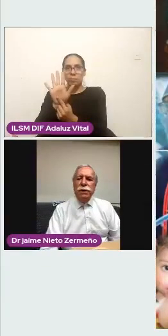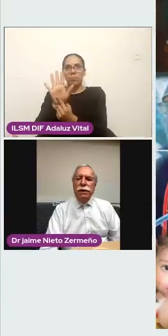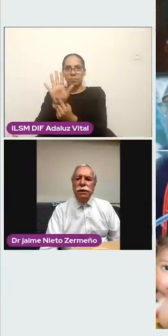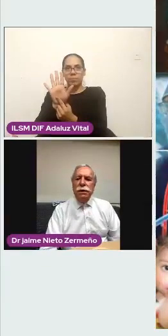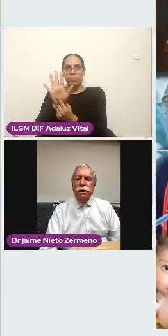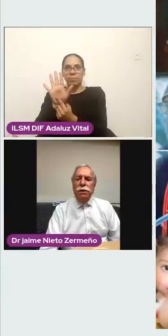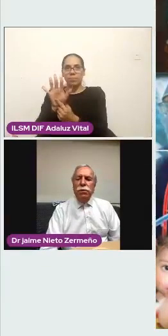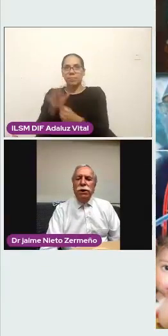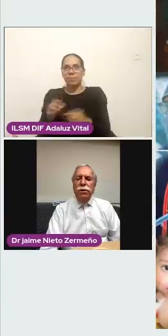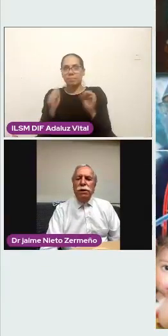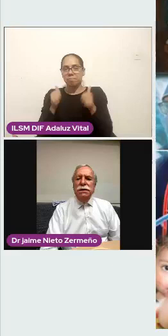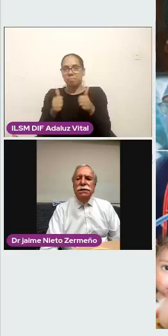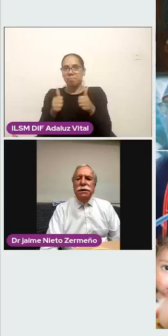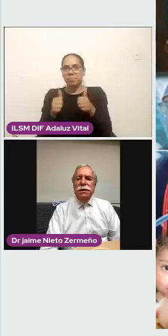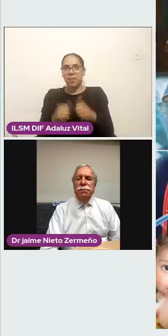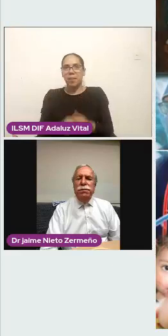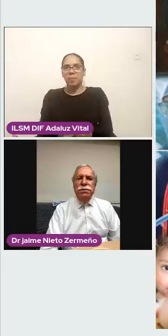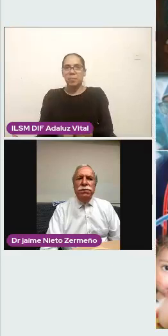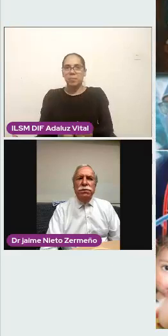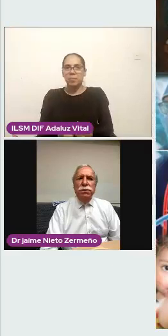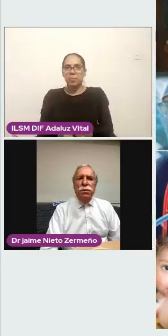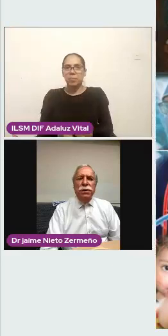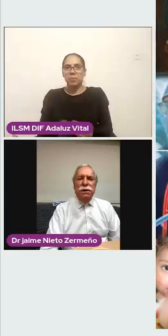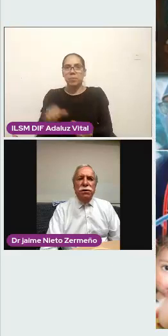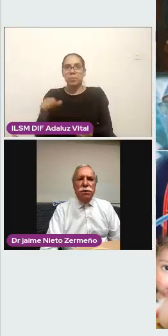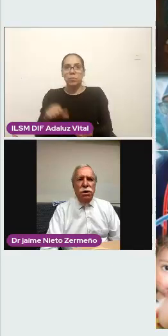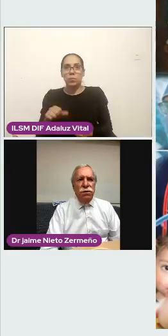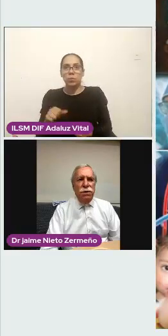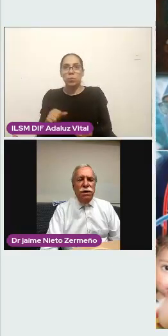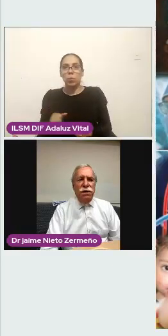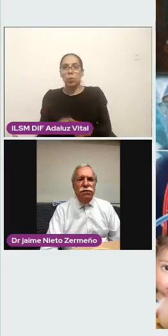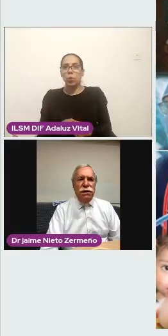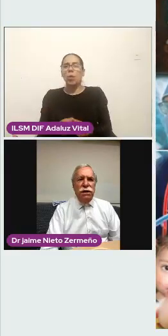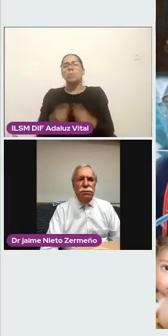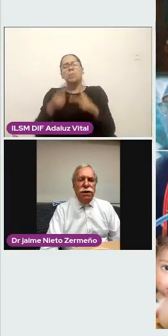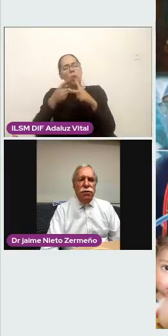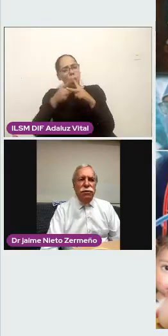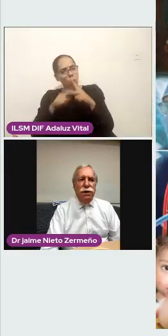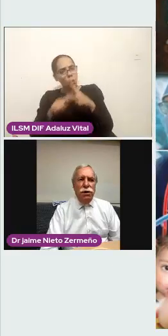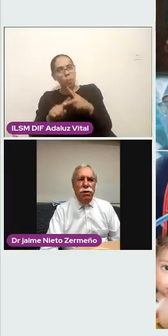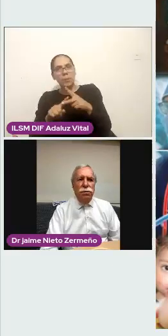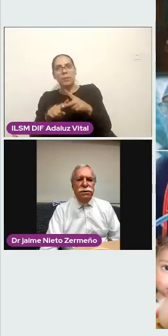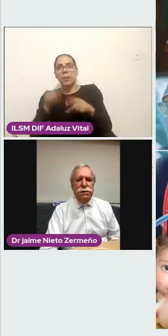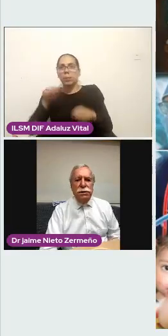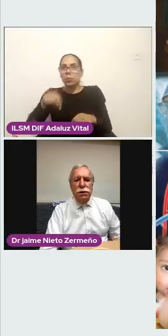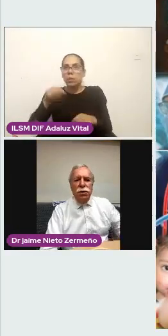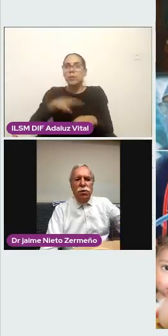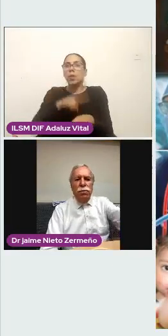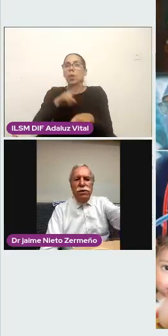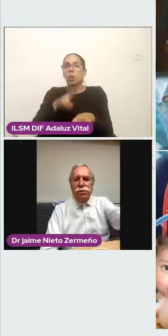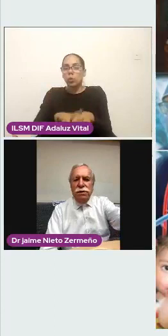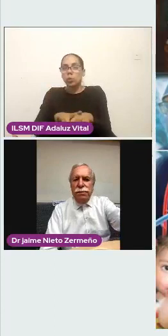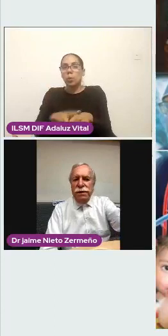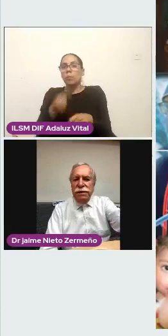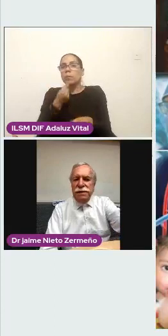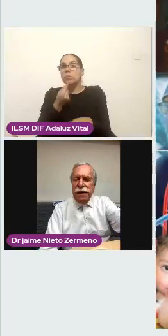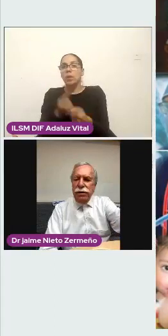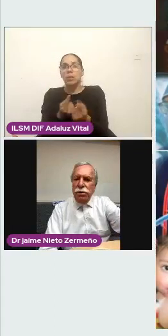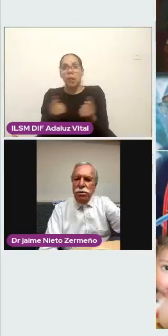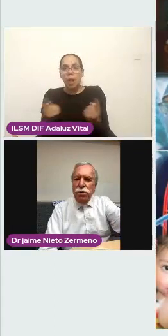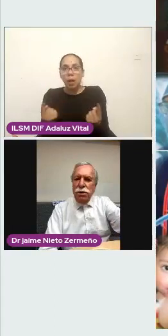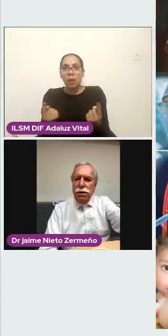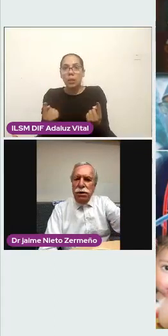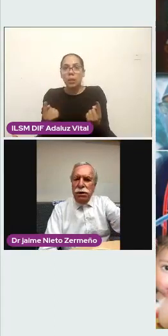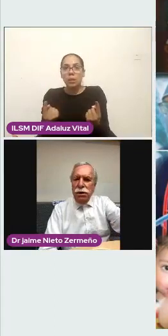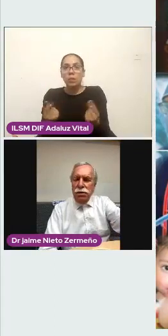Perfectamente. Bueno, este, empezo comentando que el Hospital Infantil de México, Federico Gómez, cumple justamente este